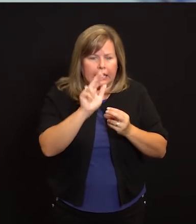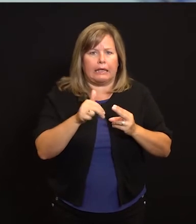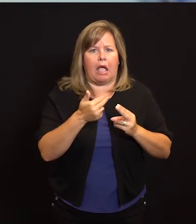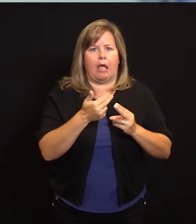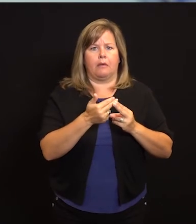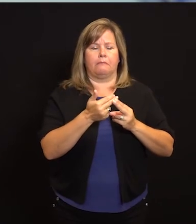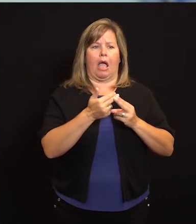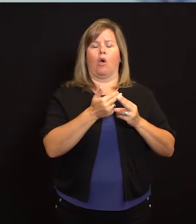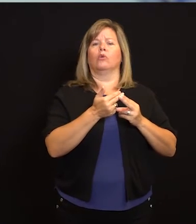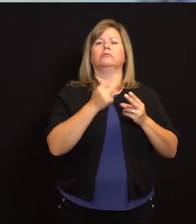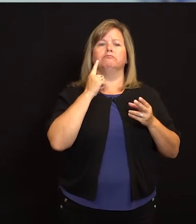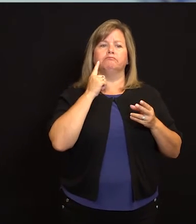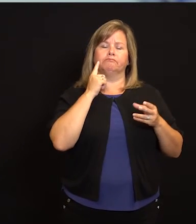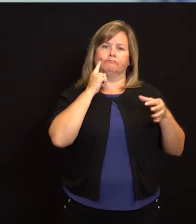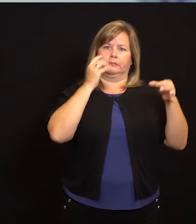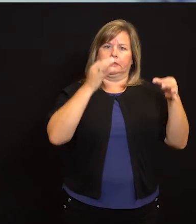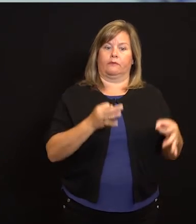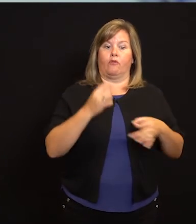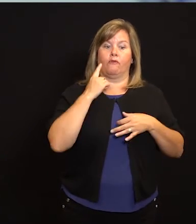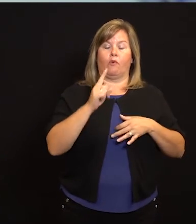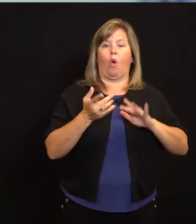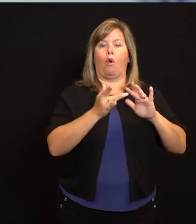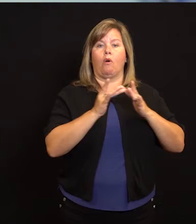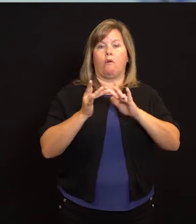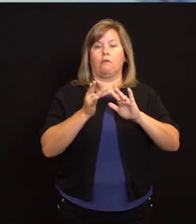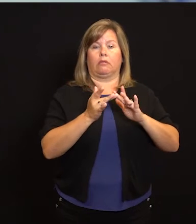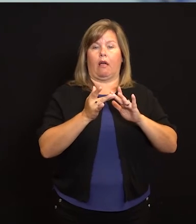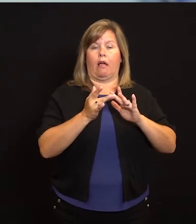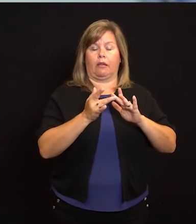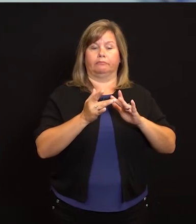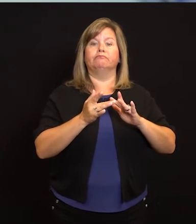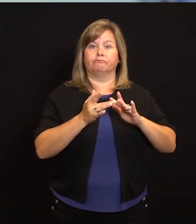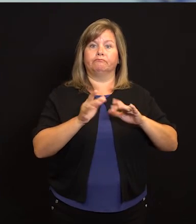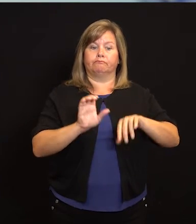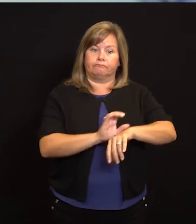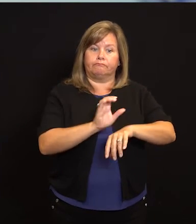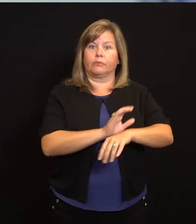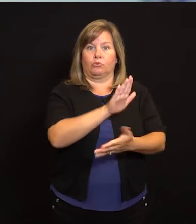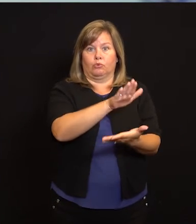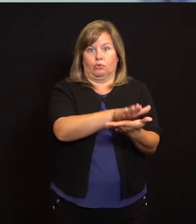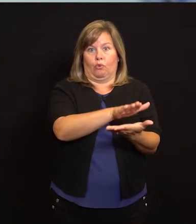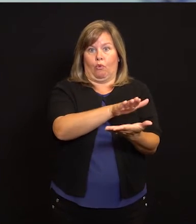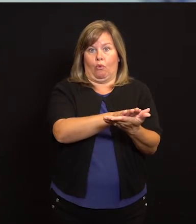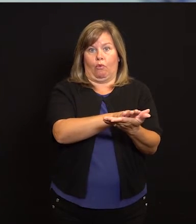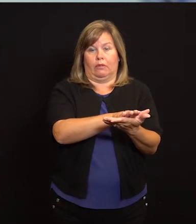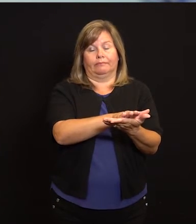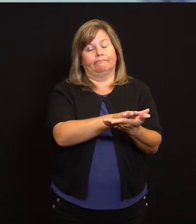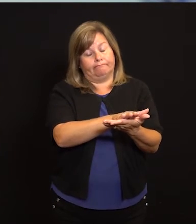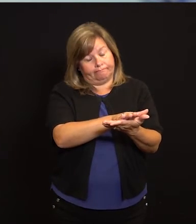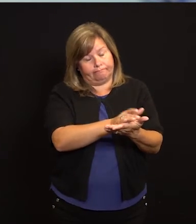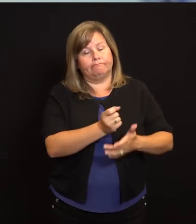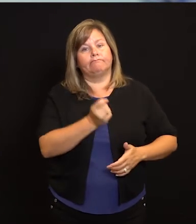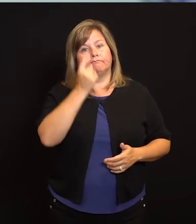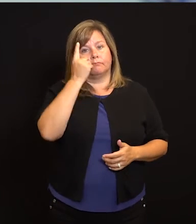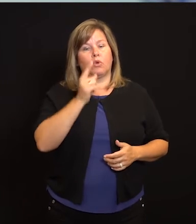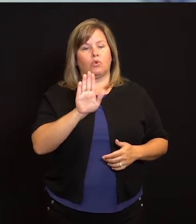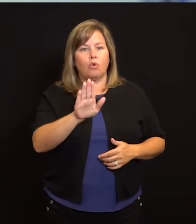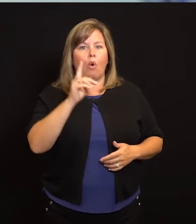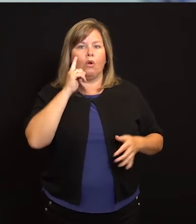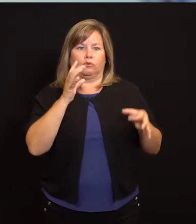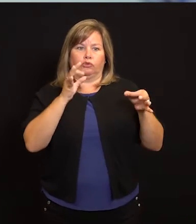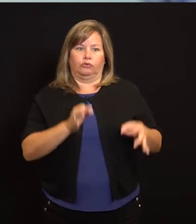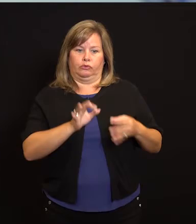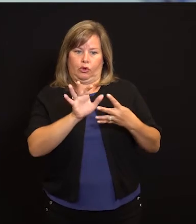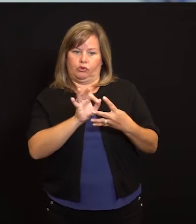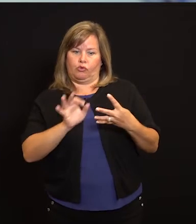pero hemos visto lo destructivo que puede ser este virus para las personas que tienen condiciones de salud subyacentes y las personas que